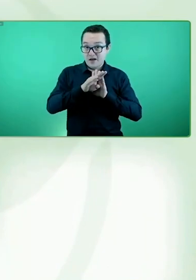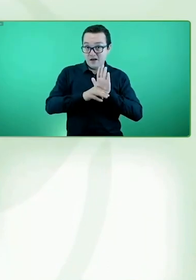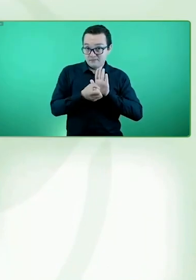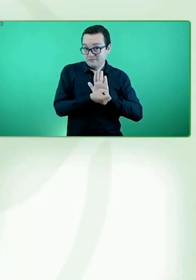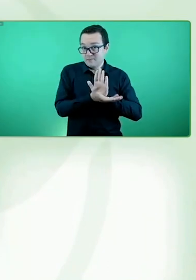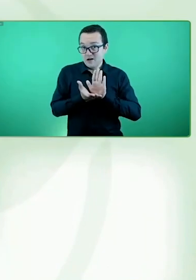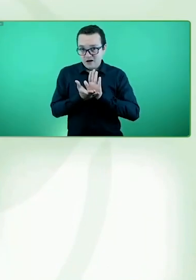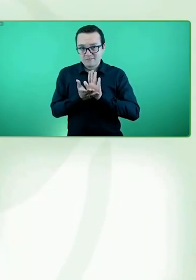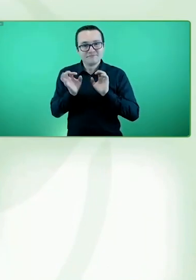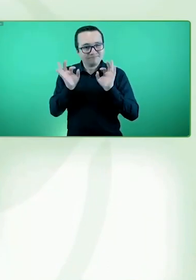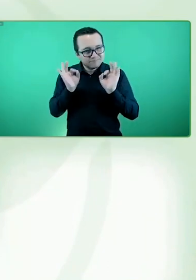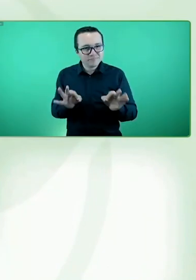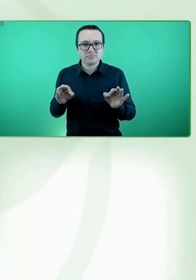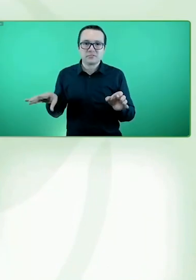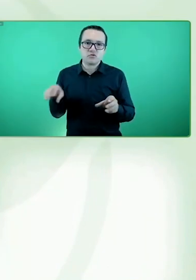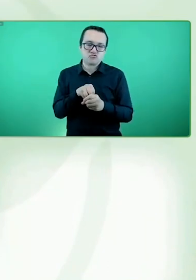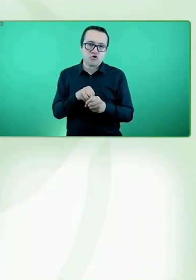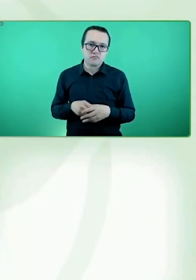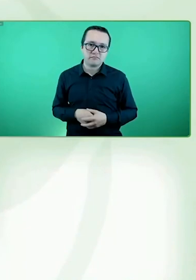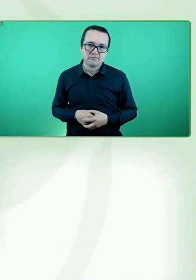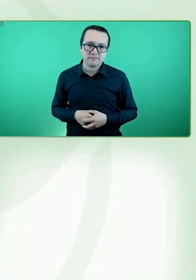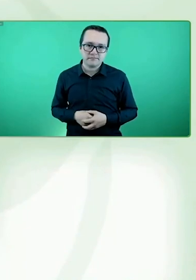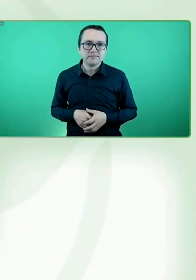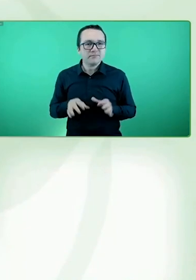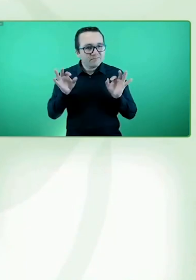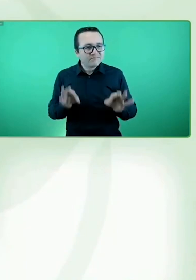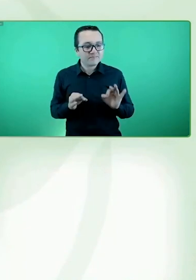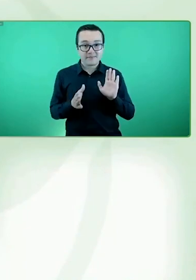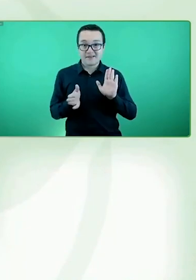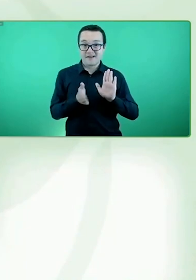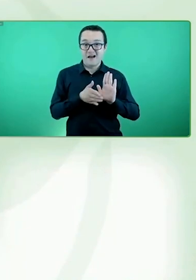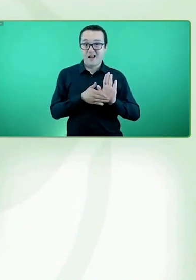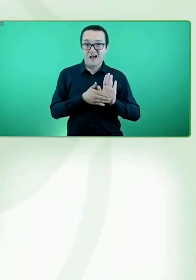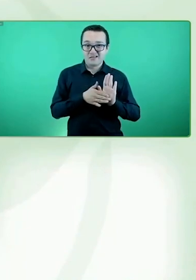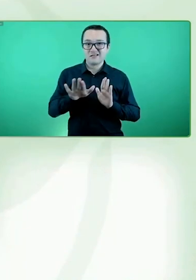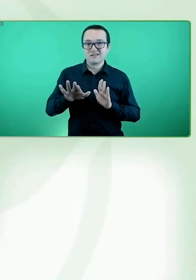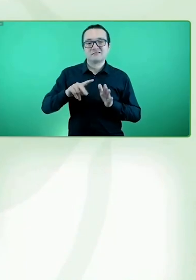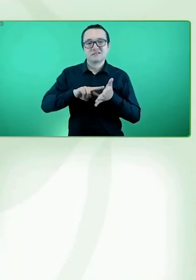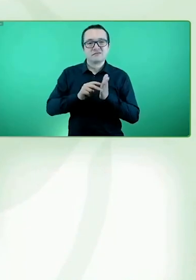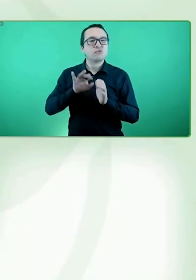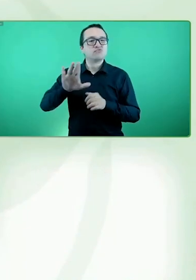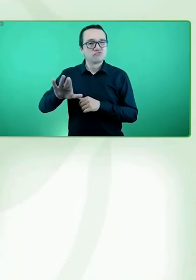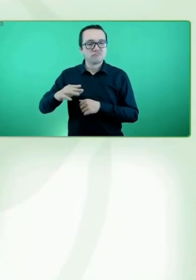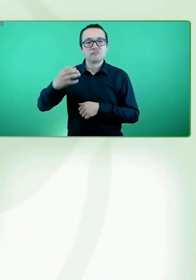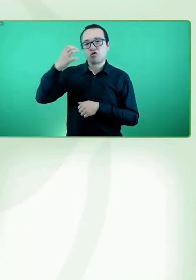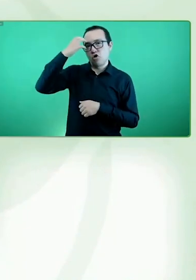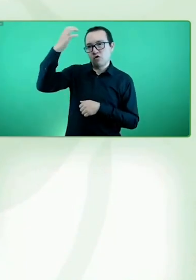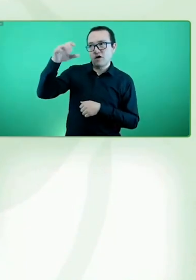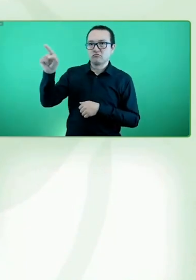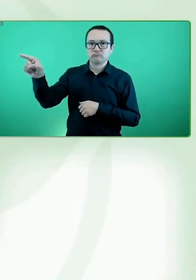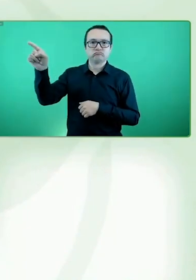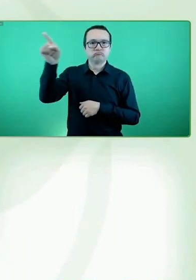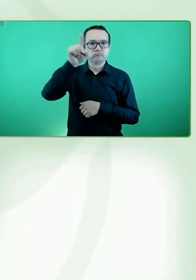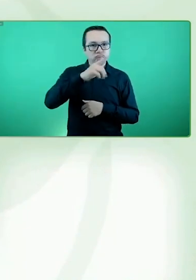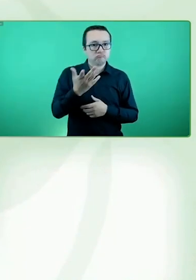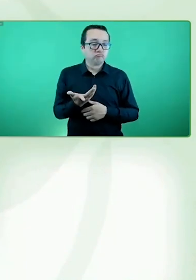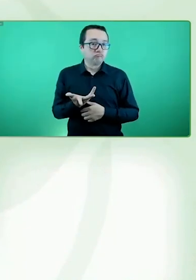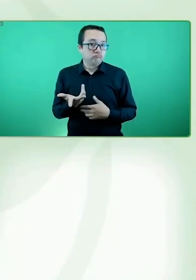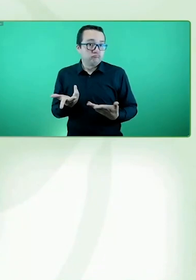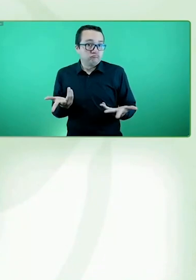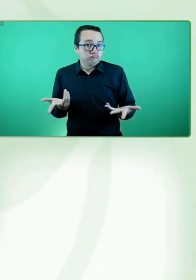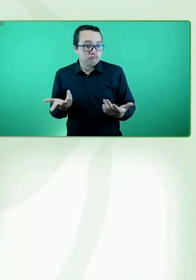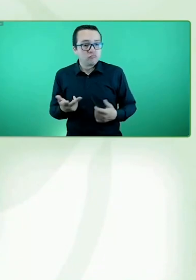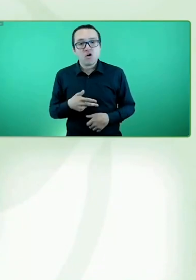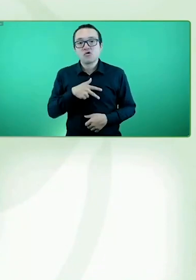responsables, los auténticos garantes son los estados, pero si la sociedad civil no estuviera ahí trabajando